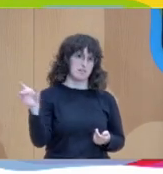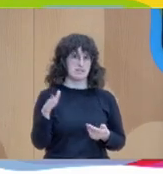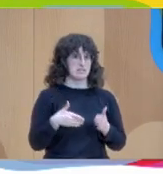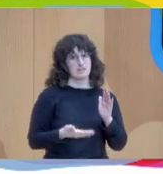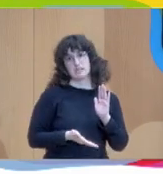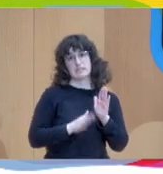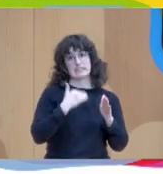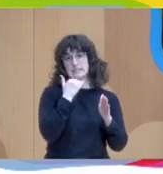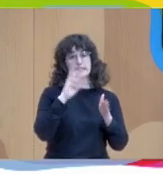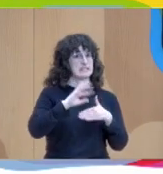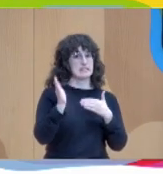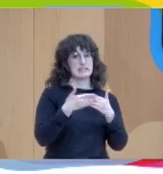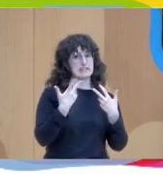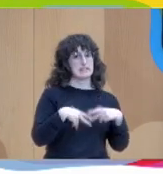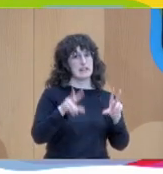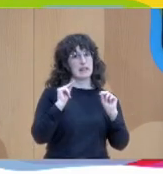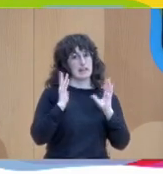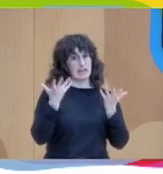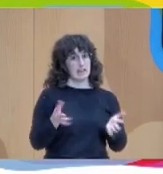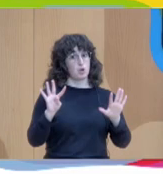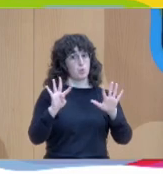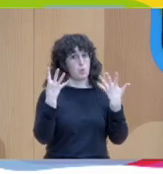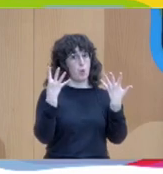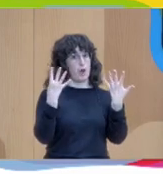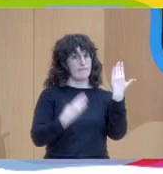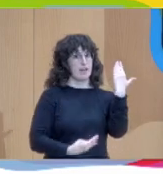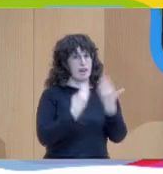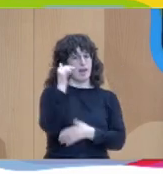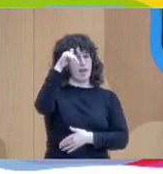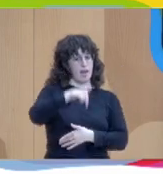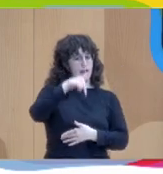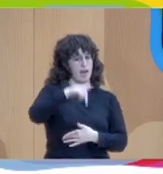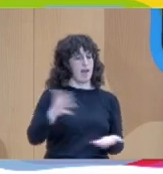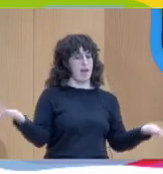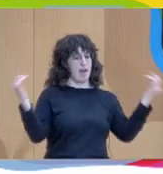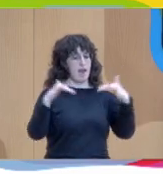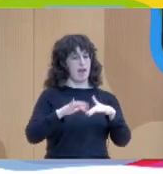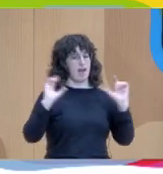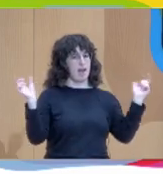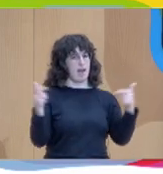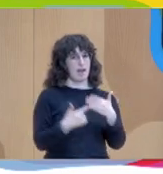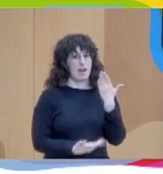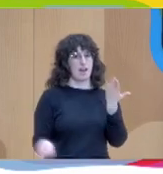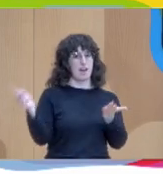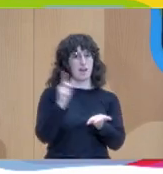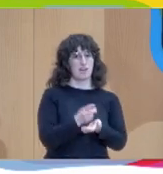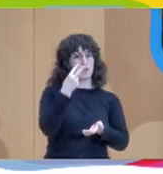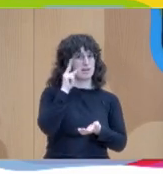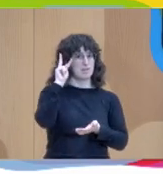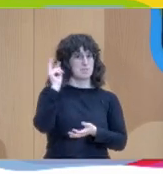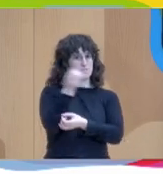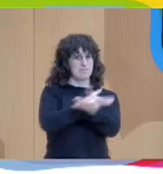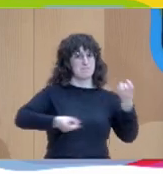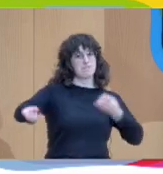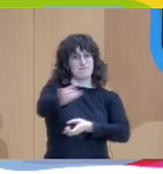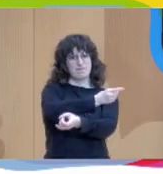mañana a las nueve de la mañana volvemos a reunirnos aquí y que va a haber un montón más de buenas experiencias para compartir un mensaje práctico también